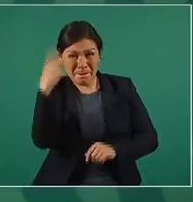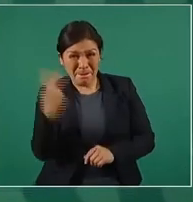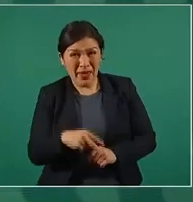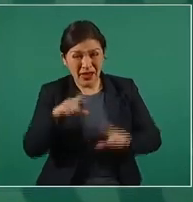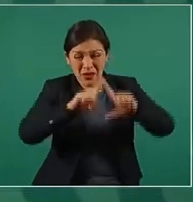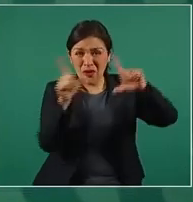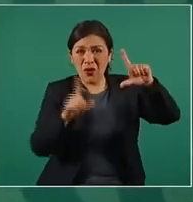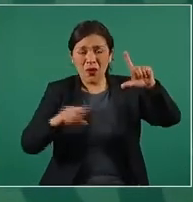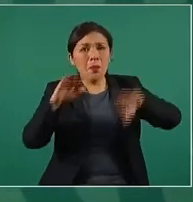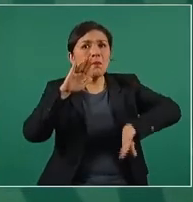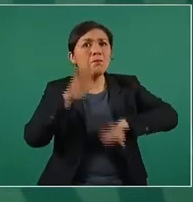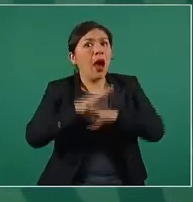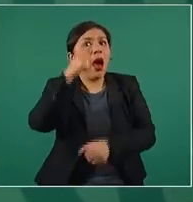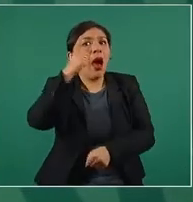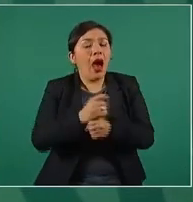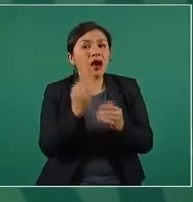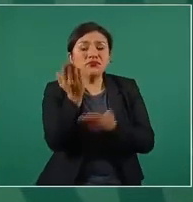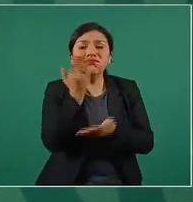más se ha avanzado.